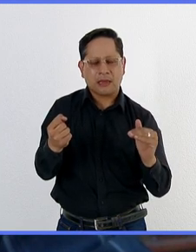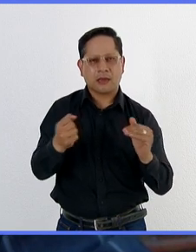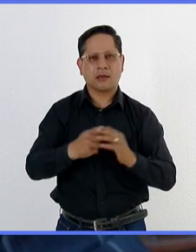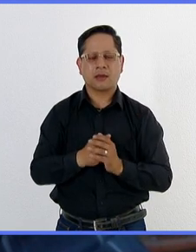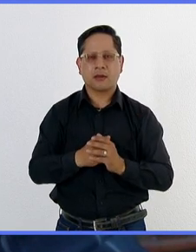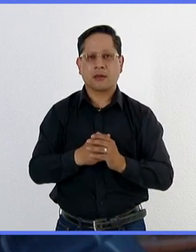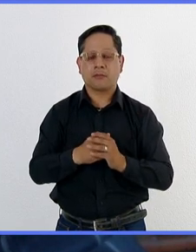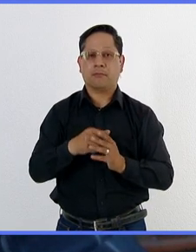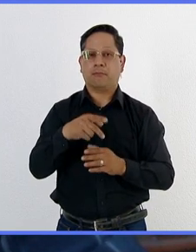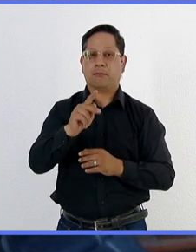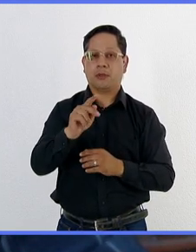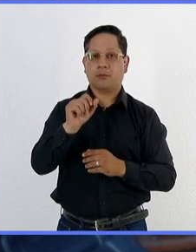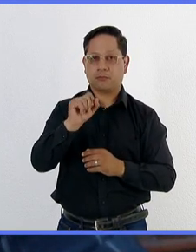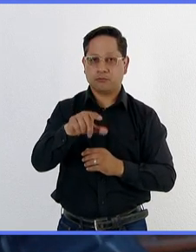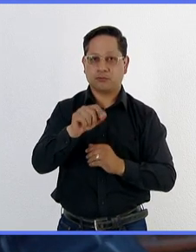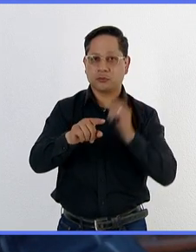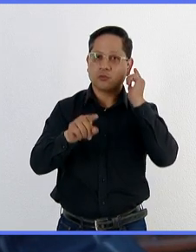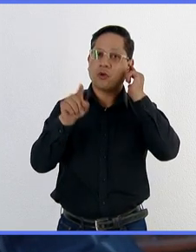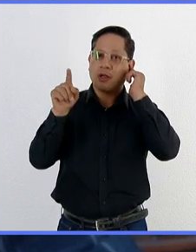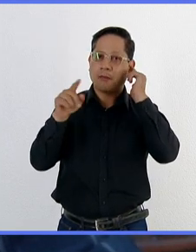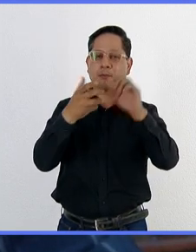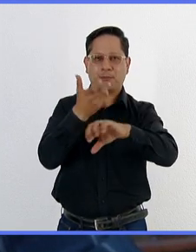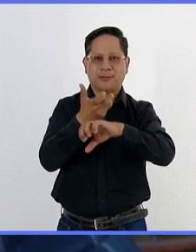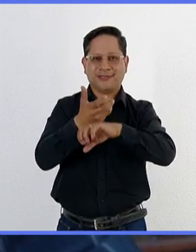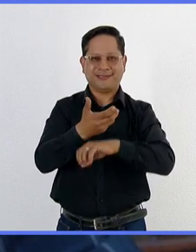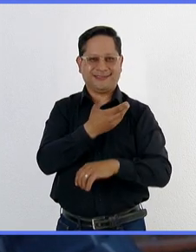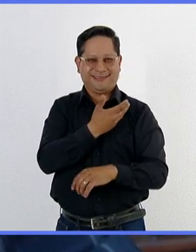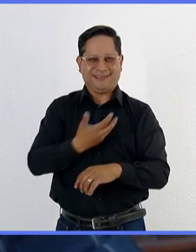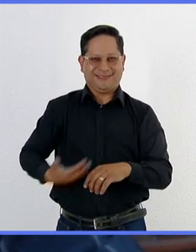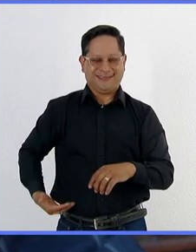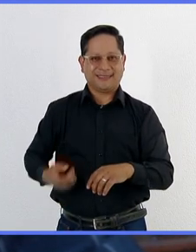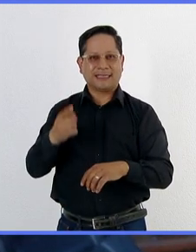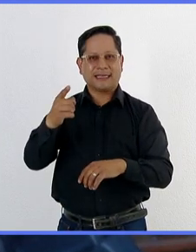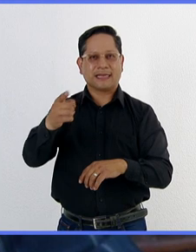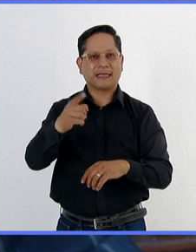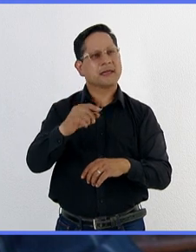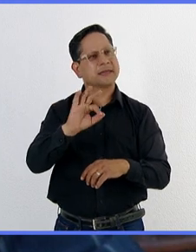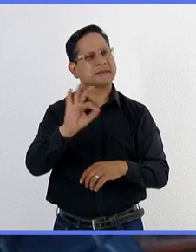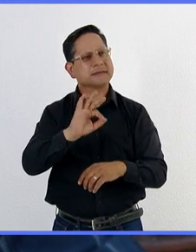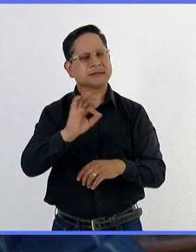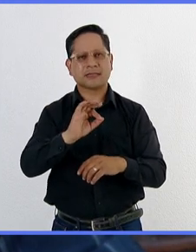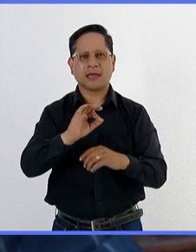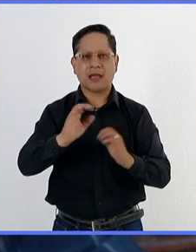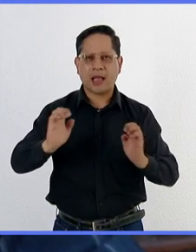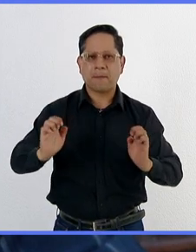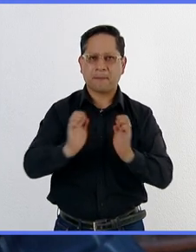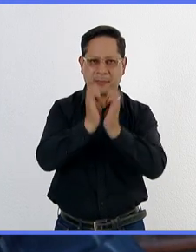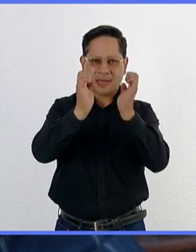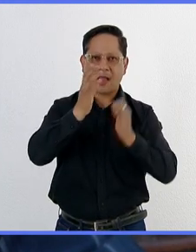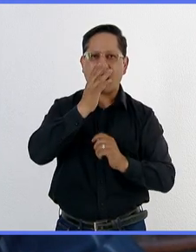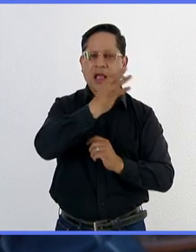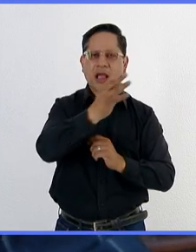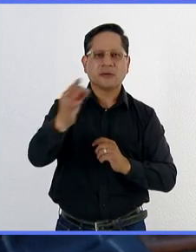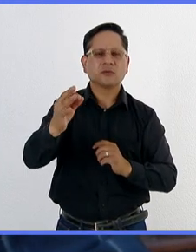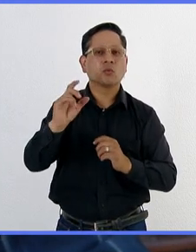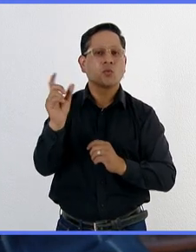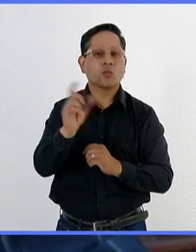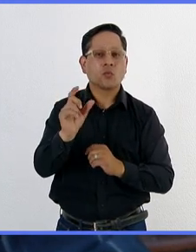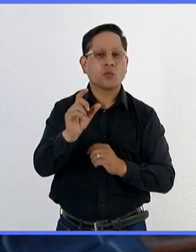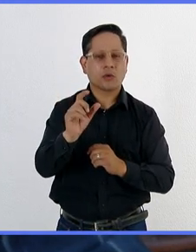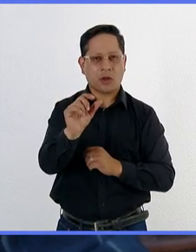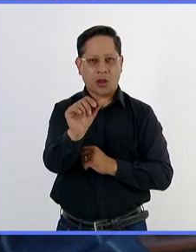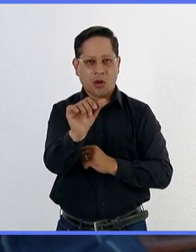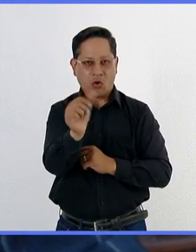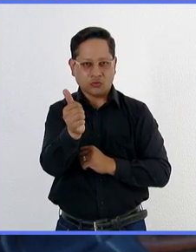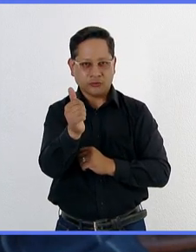Al mismo tiempo, el presidente Joe Biden ha declarado que en los Estados Unidos se terminarán las declaraciones de emergencia de la COVID el 11